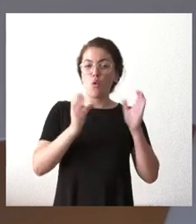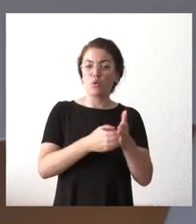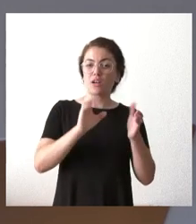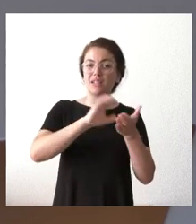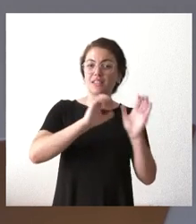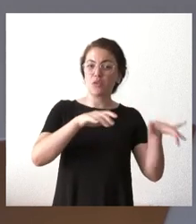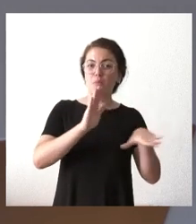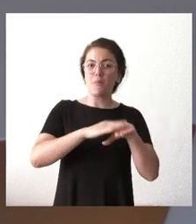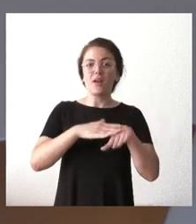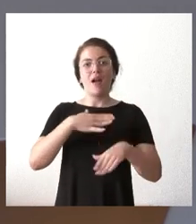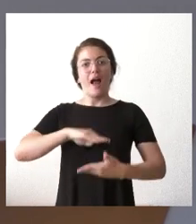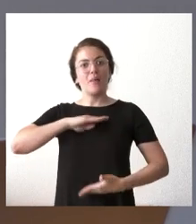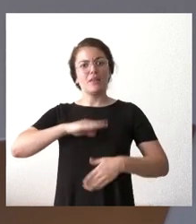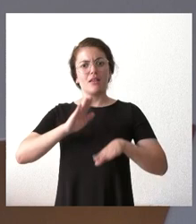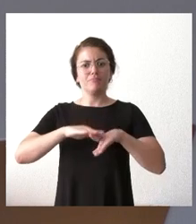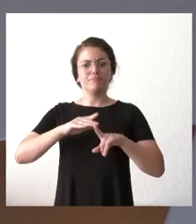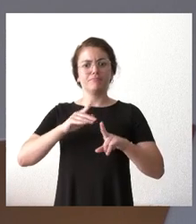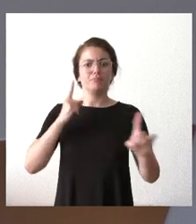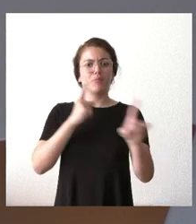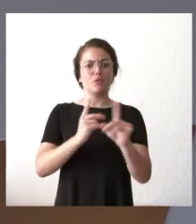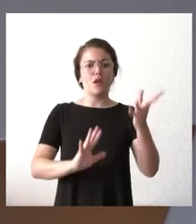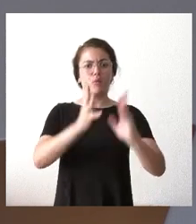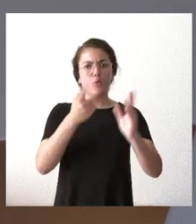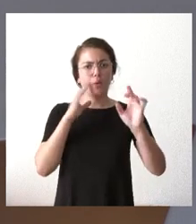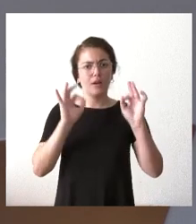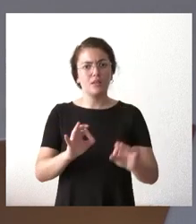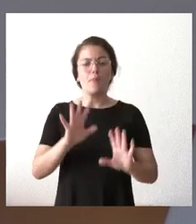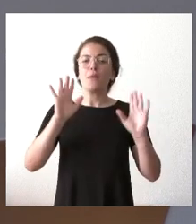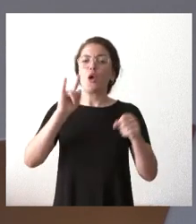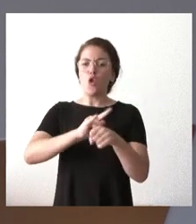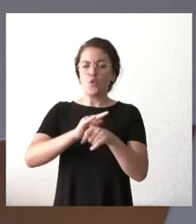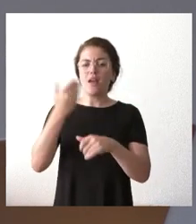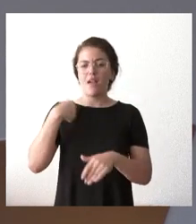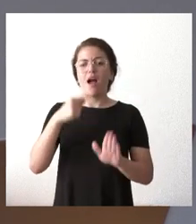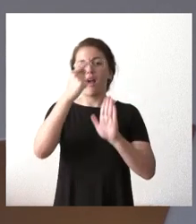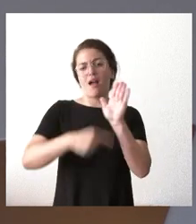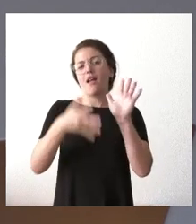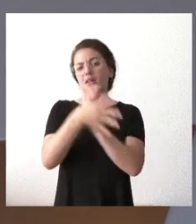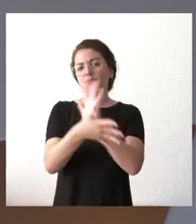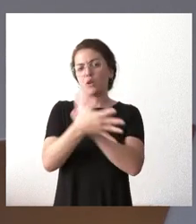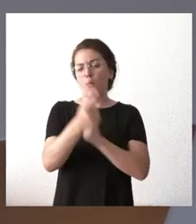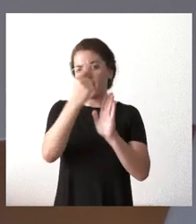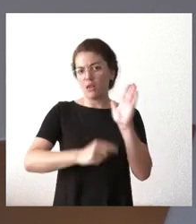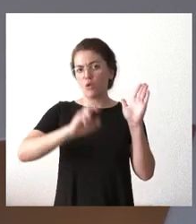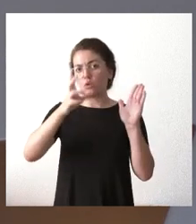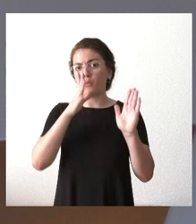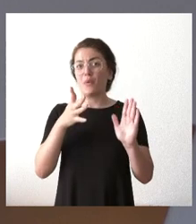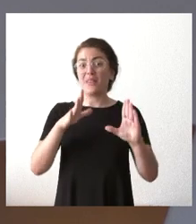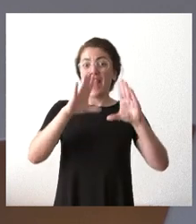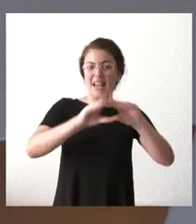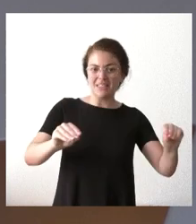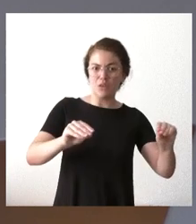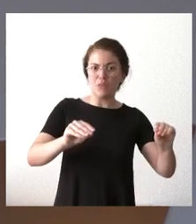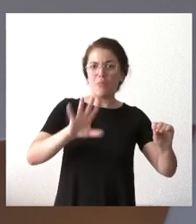de afrontar estos eventos sino que ya los pondré el lunes tiene otras muchas medidas porque hay que atacar no solo la extinción sino la prevención